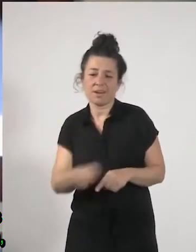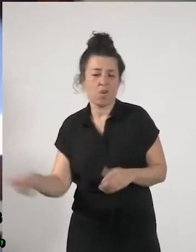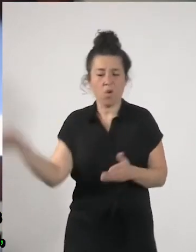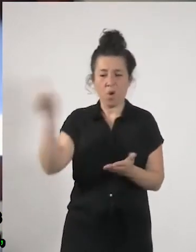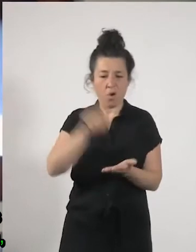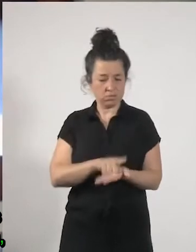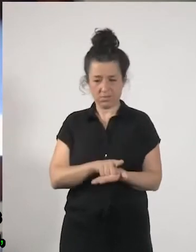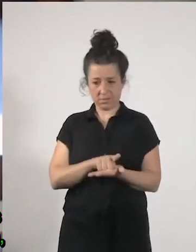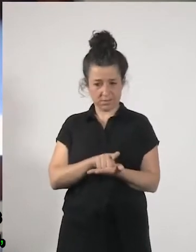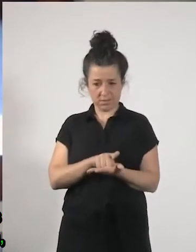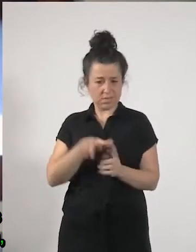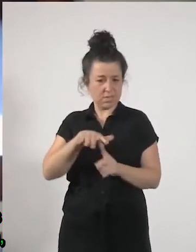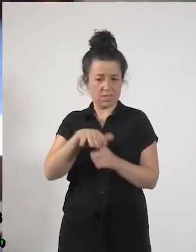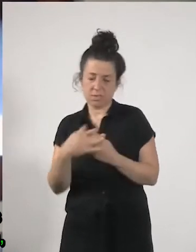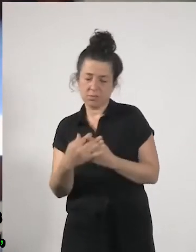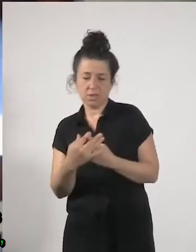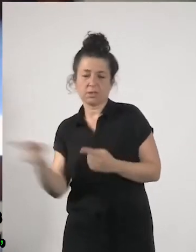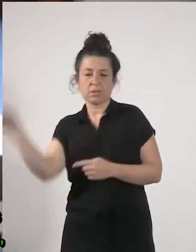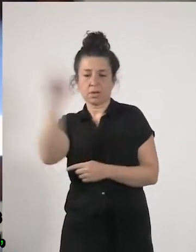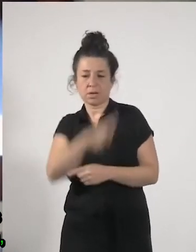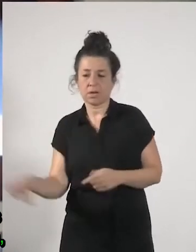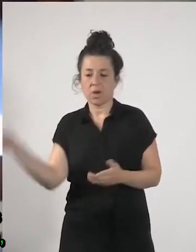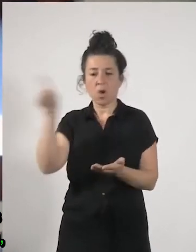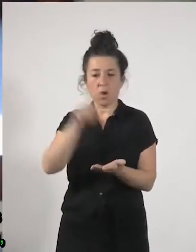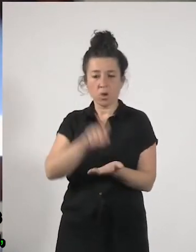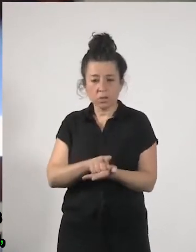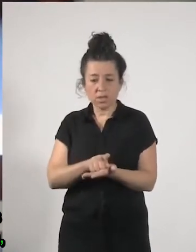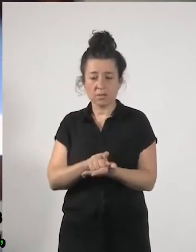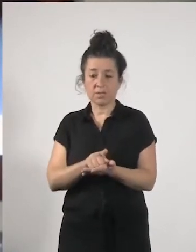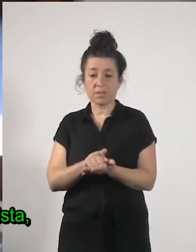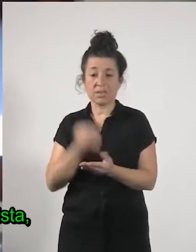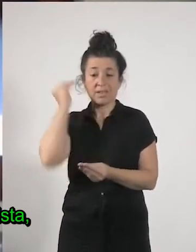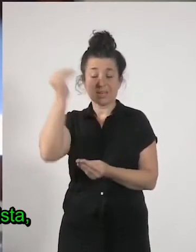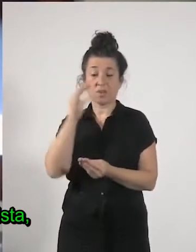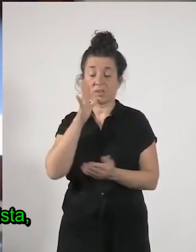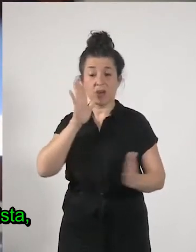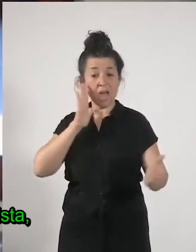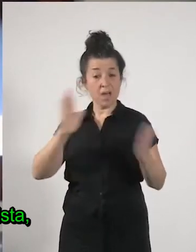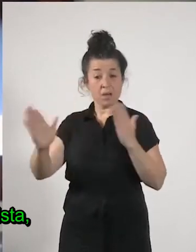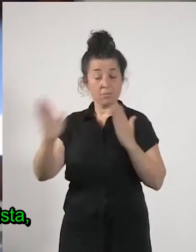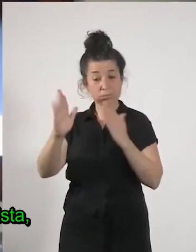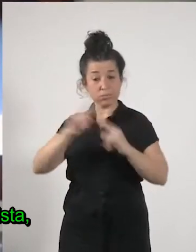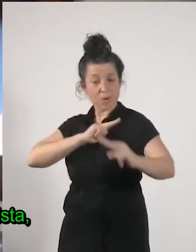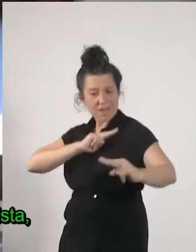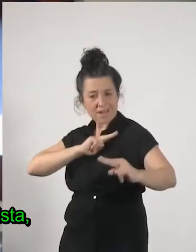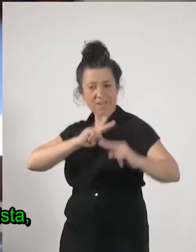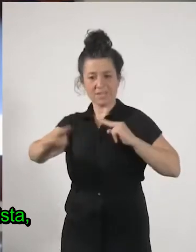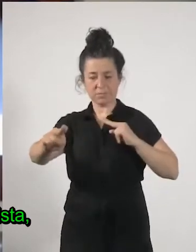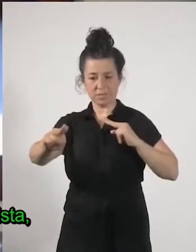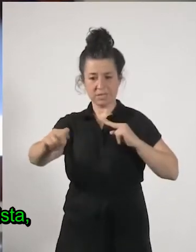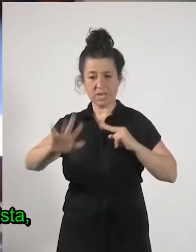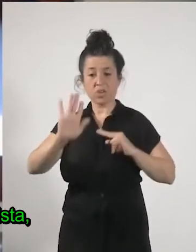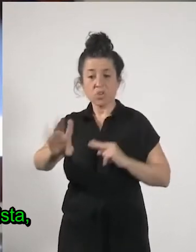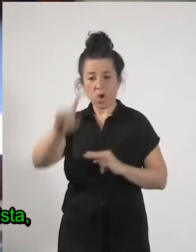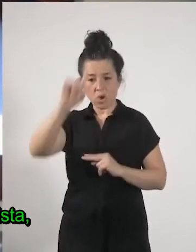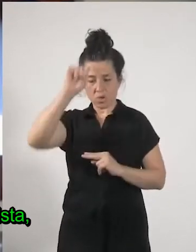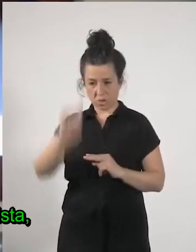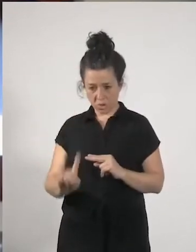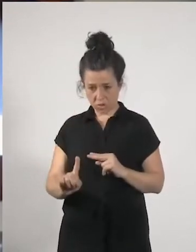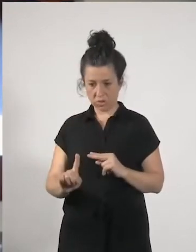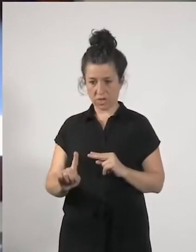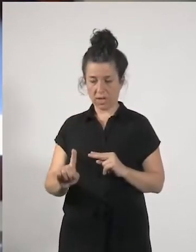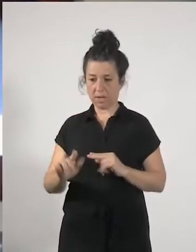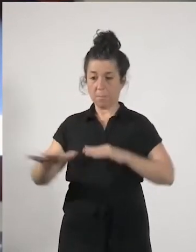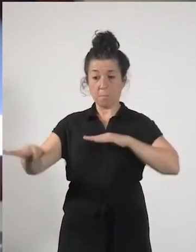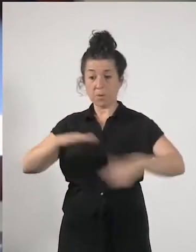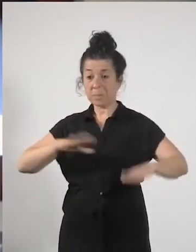estamos en un periodo de contrarreacción que yo no sé si el movimiento feminista que está muy tambaleado